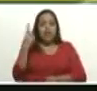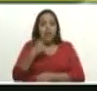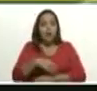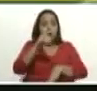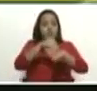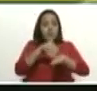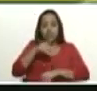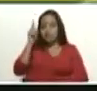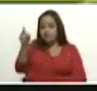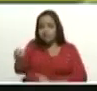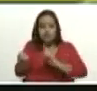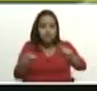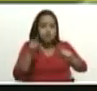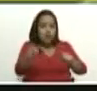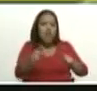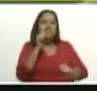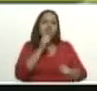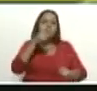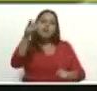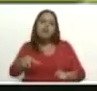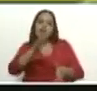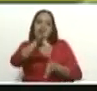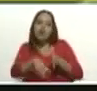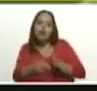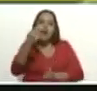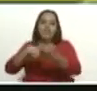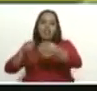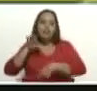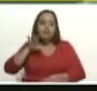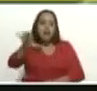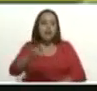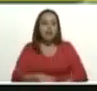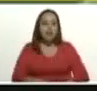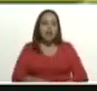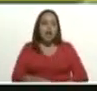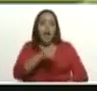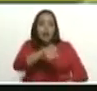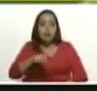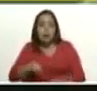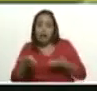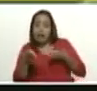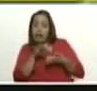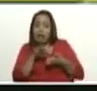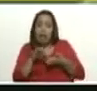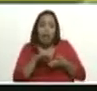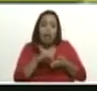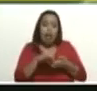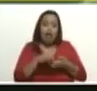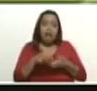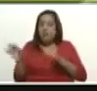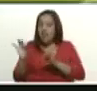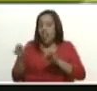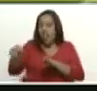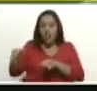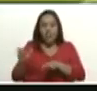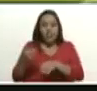a los bandidos, a los corruptos, a los vendepatrias, a los burócratas, a los indolentes.